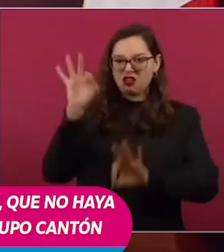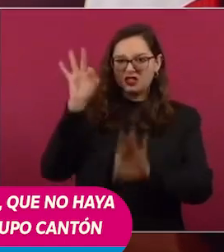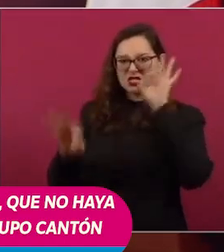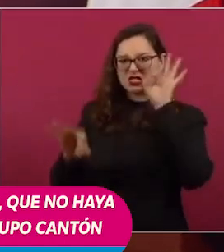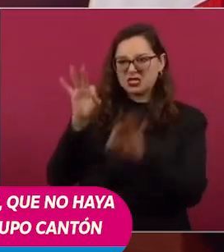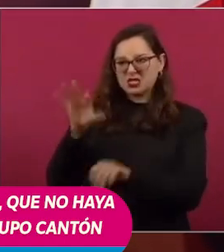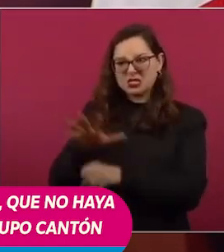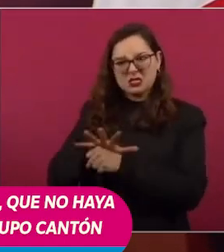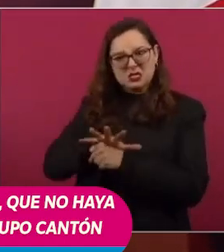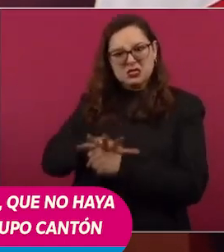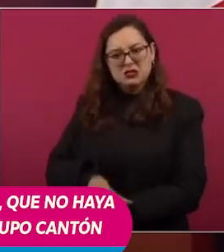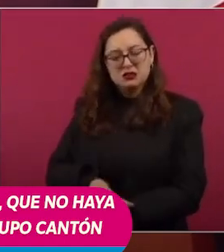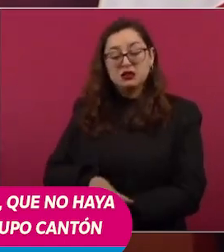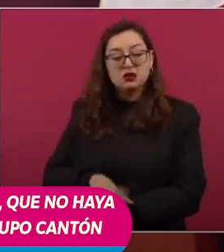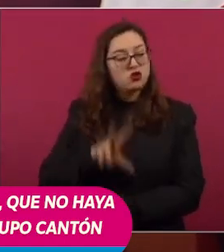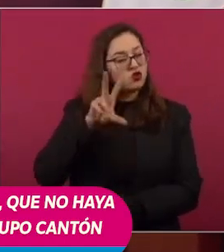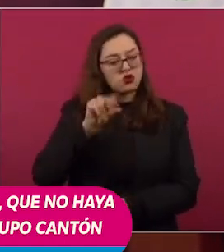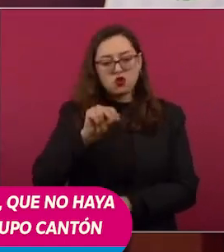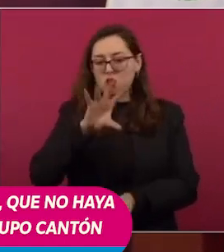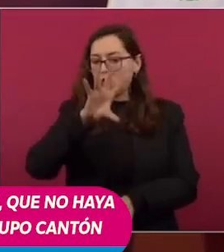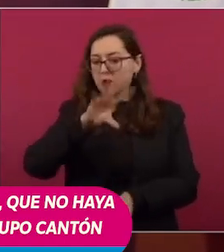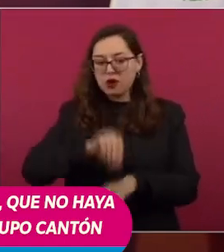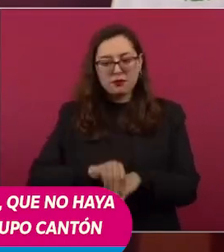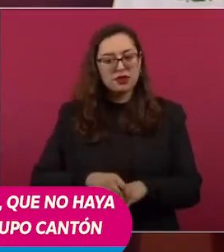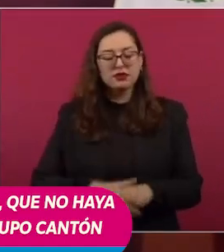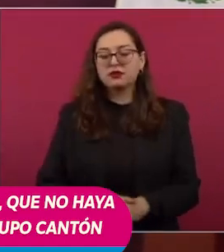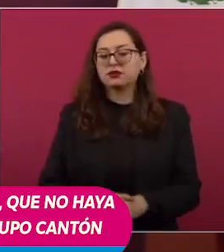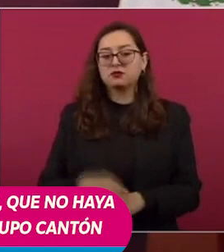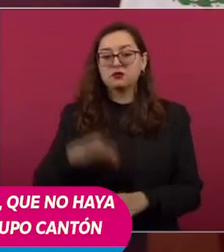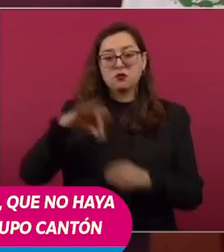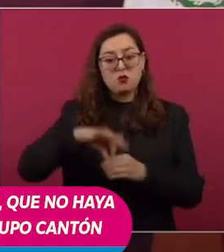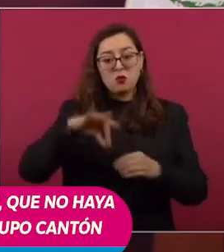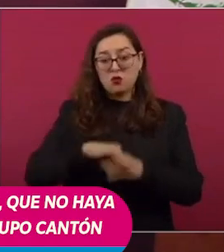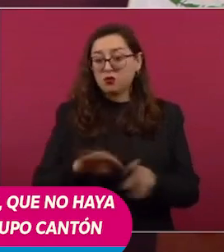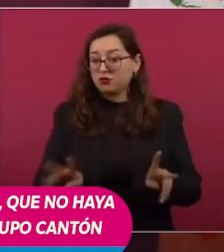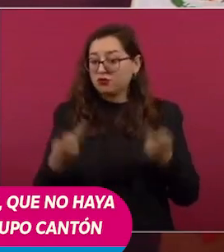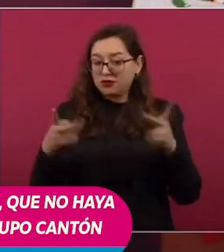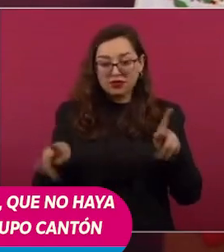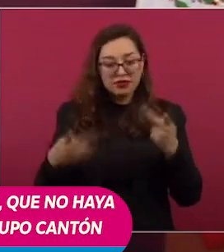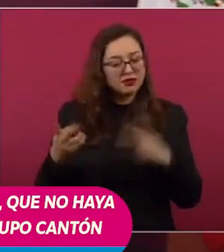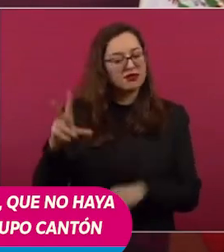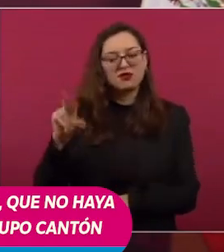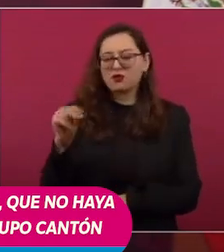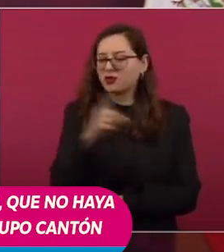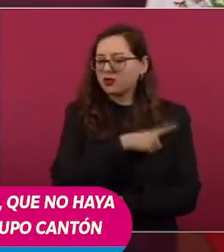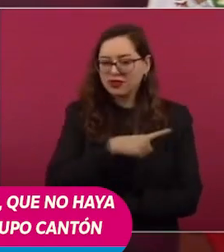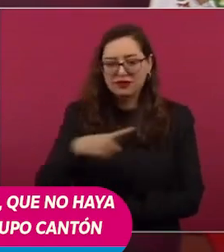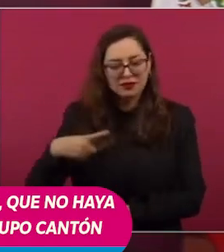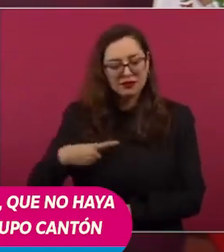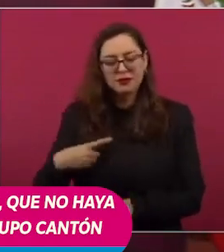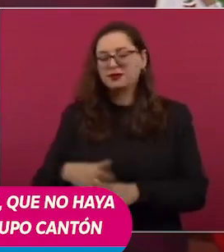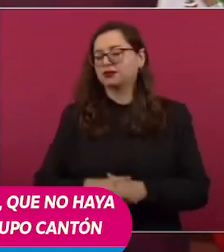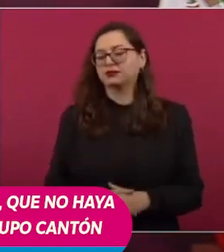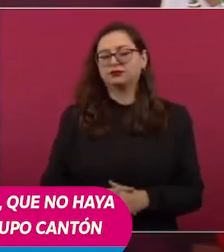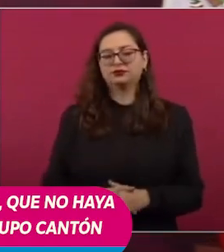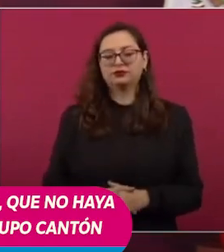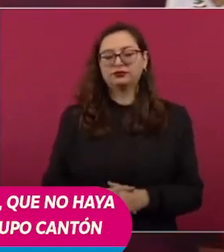que no venda su voto, que no